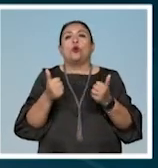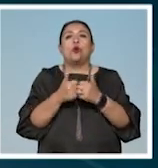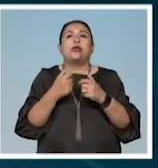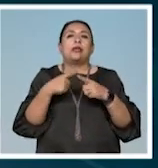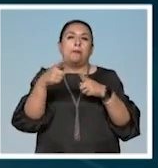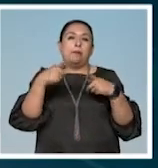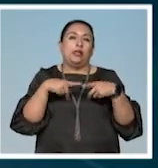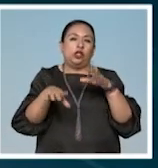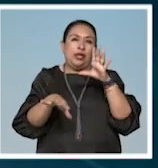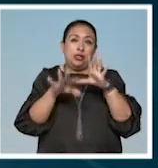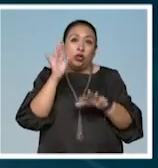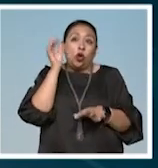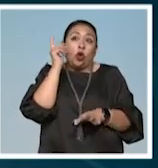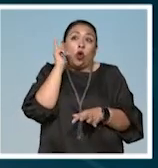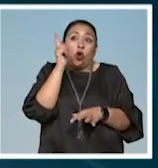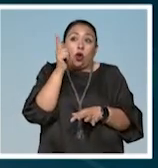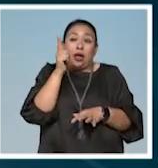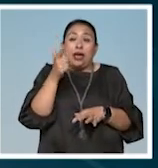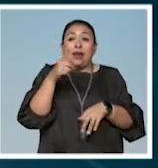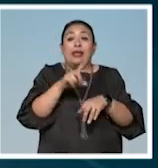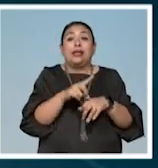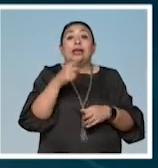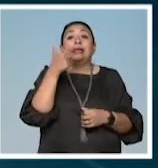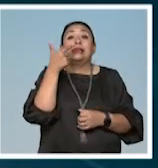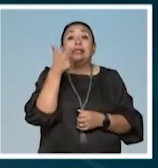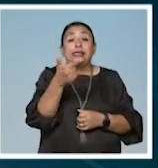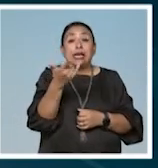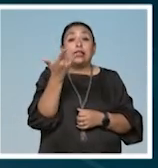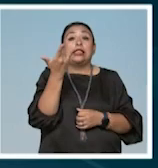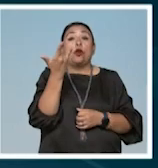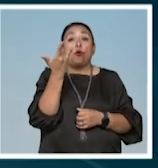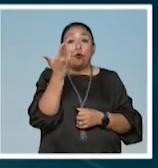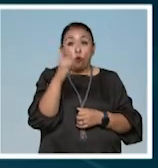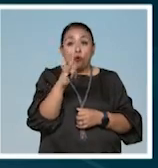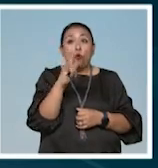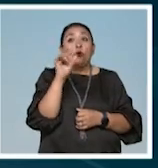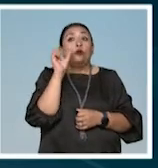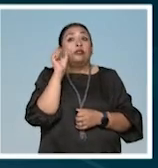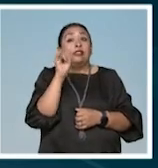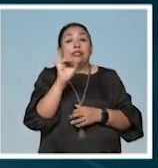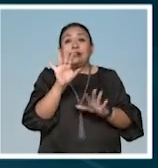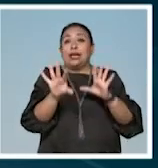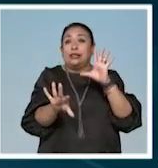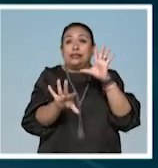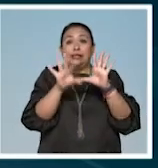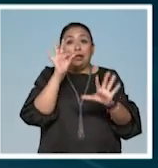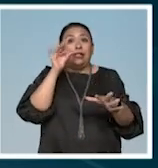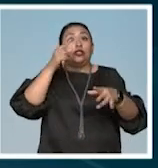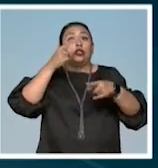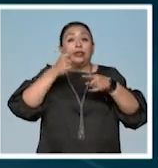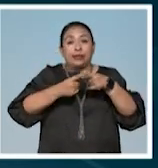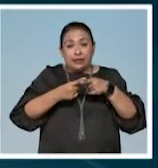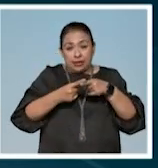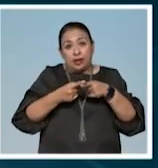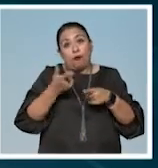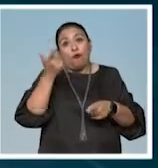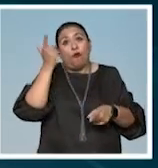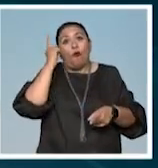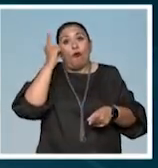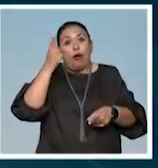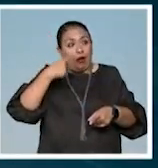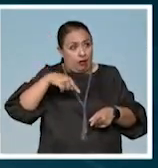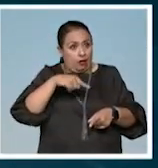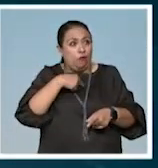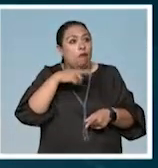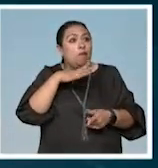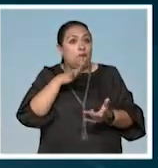seleccionados y esperamos que este 7 de julio confirmen ya la selección y ojalá estemos entre